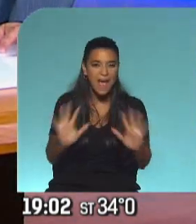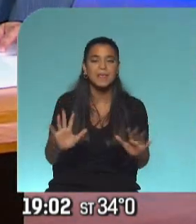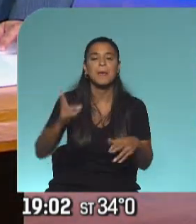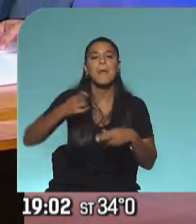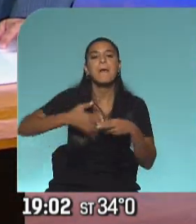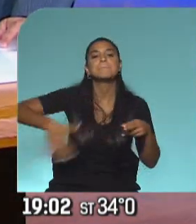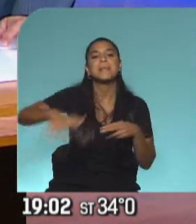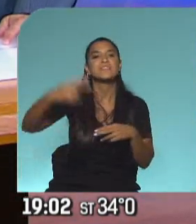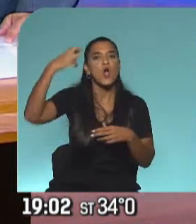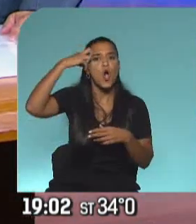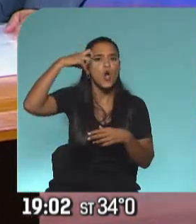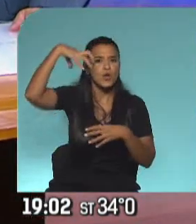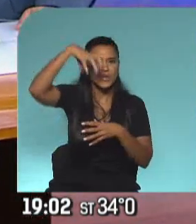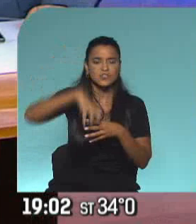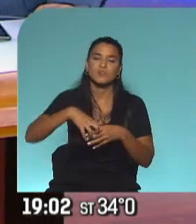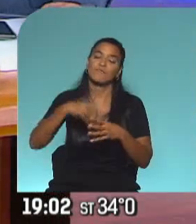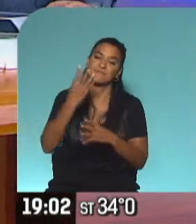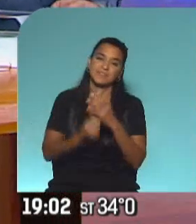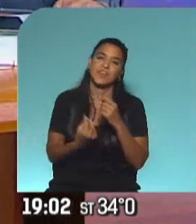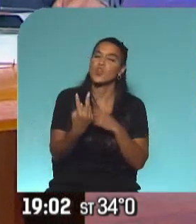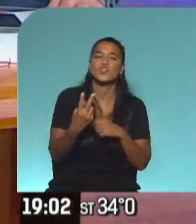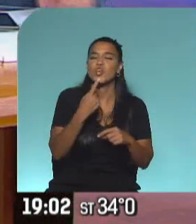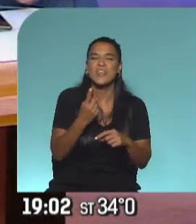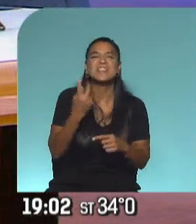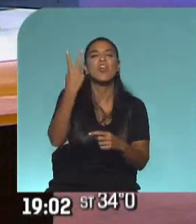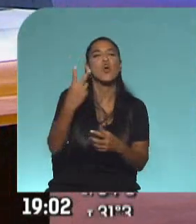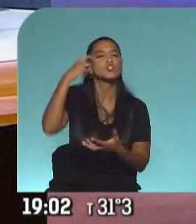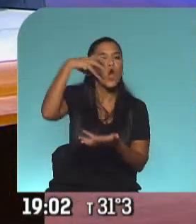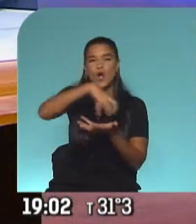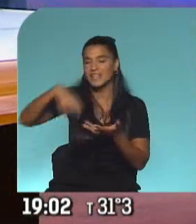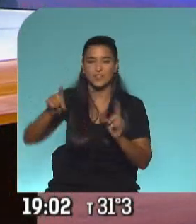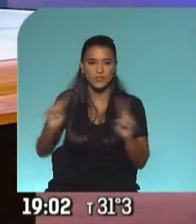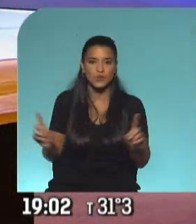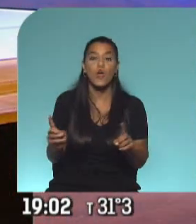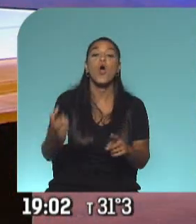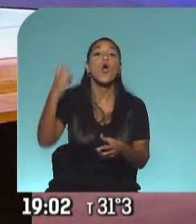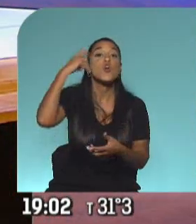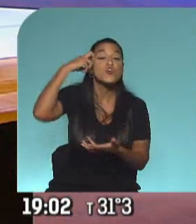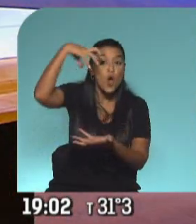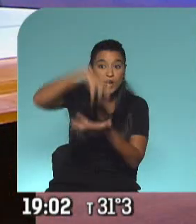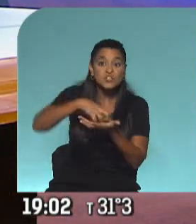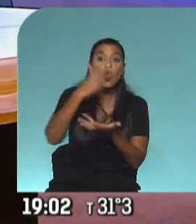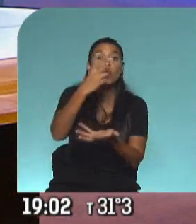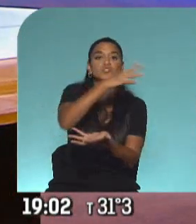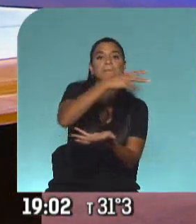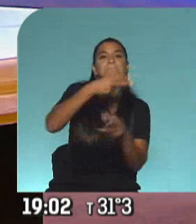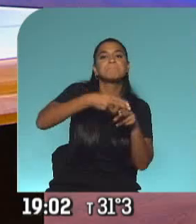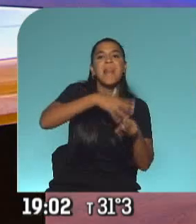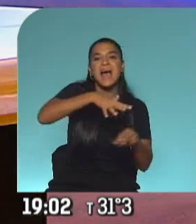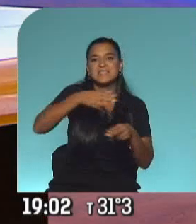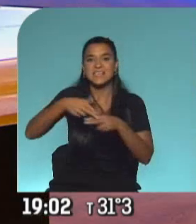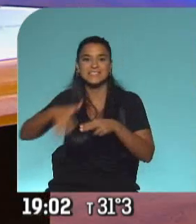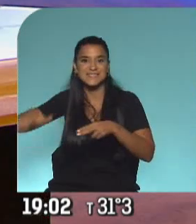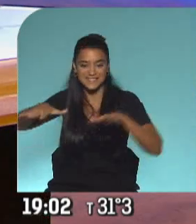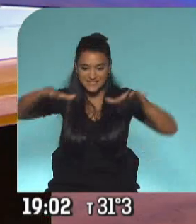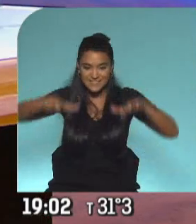plaza de los dos congresos, erróneamente, ¿no? Porque no se dice así. Hoy podríamos decir el congreso de las dos plazas, Ariel, de alguna manera. Ah, Cómo no, O, qué